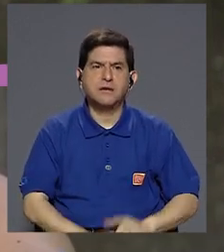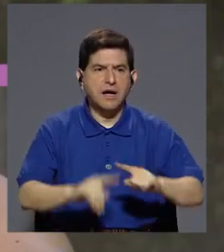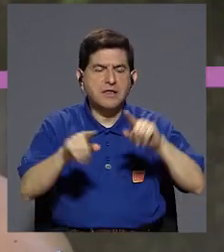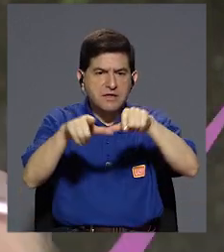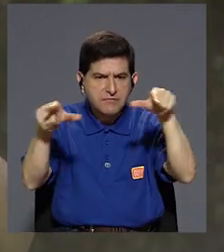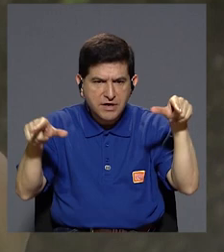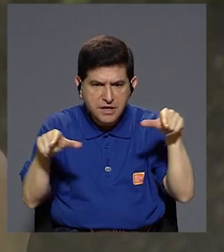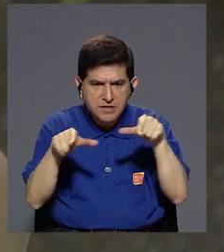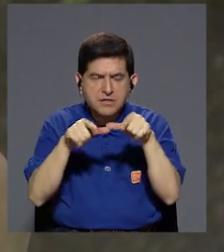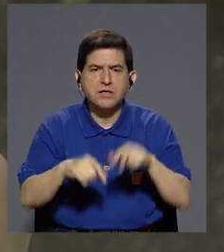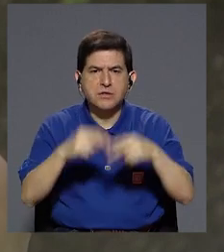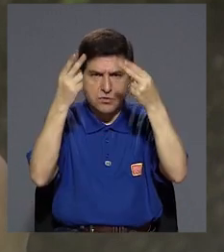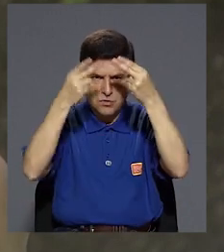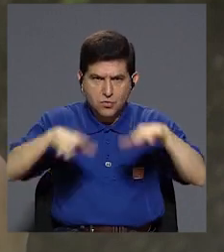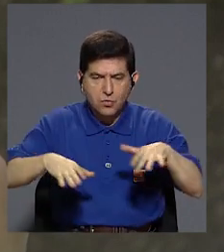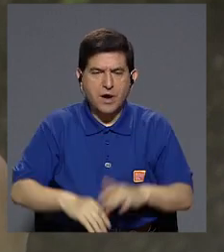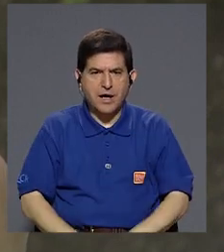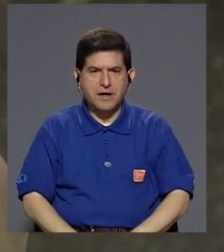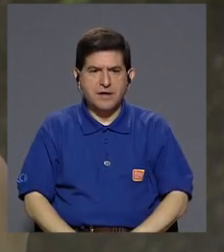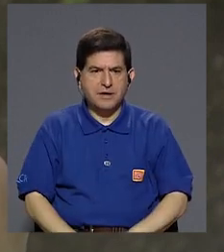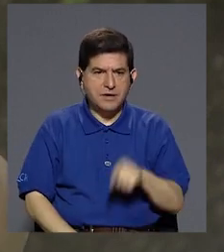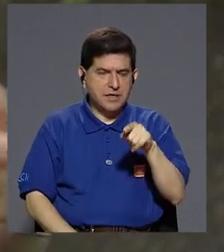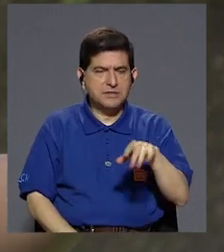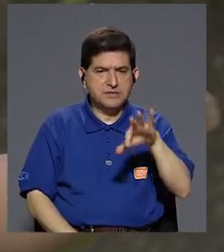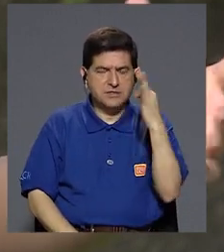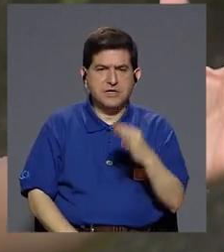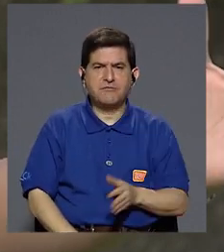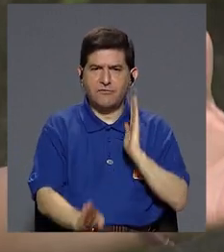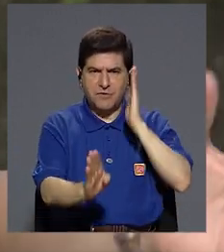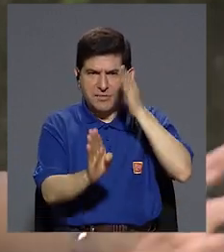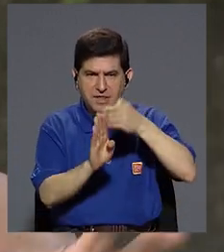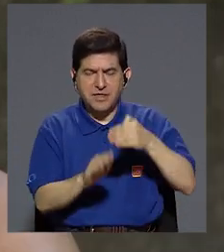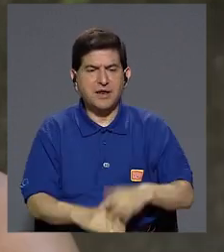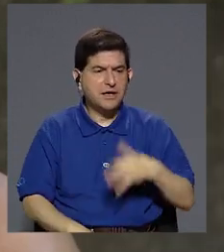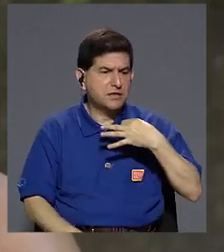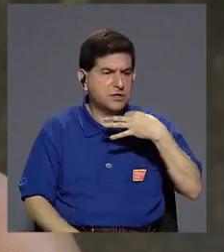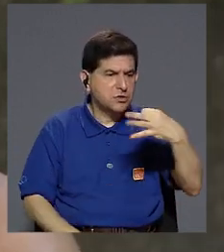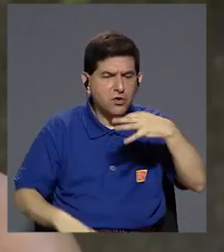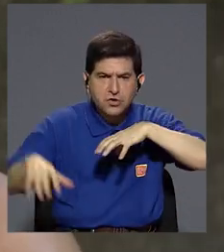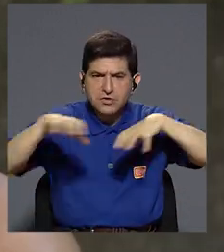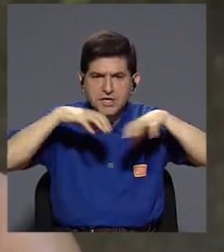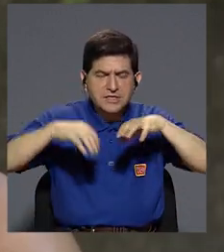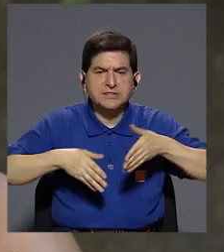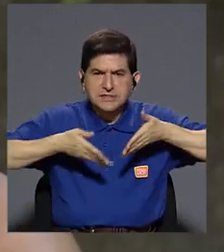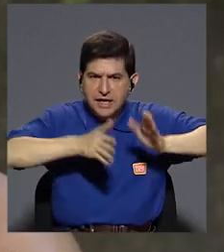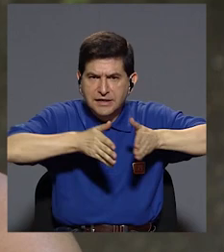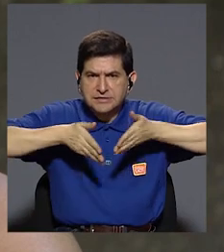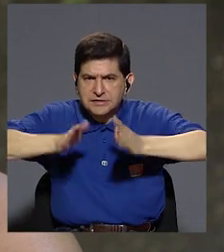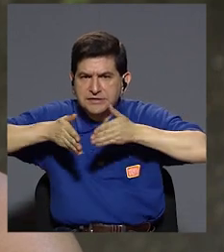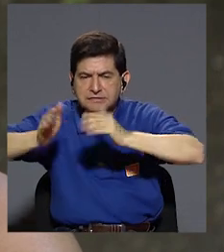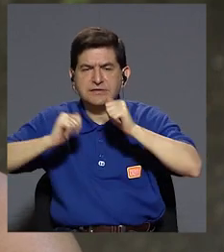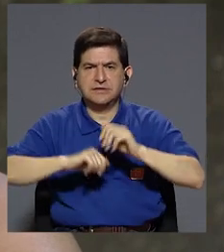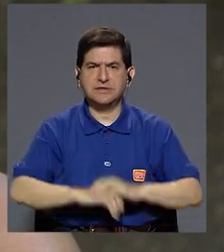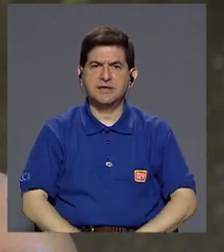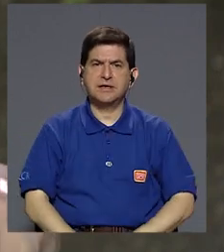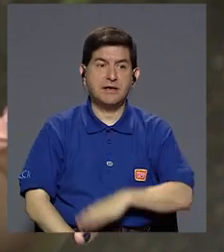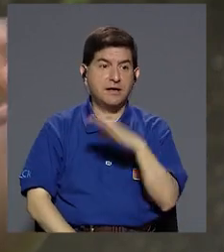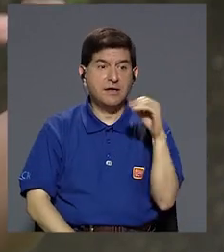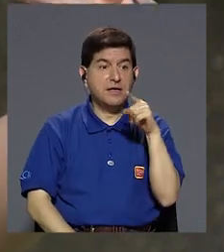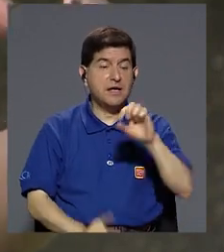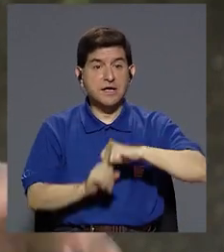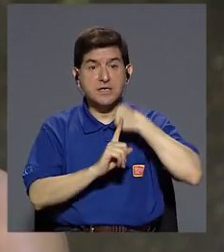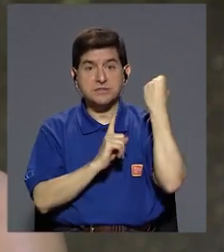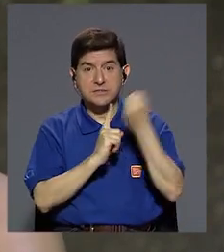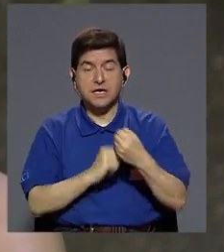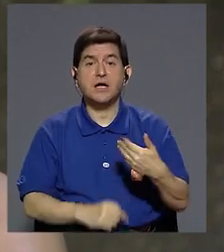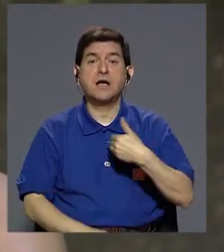páginas dedicadas a dar de forma explícita el día a día de los hijos, por ejemplo, ¿verdad? Y cómo